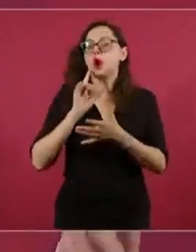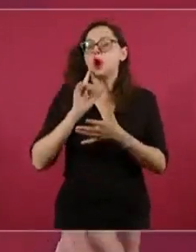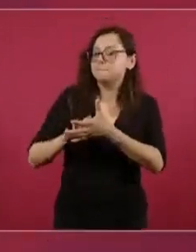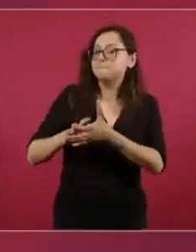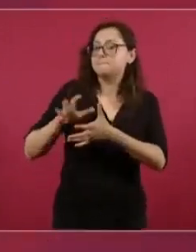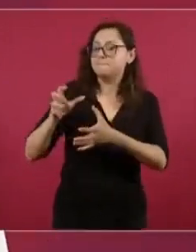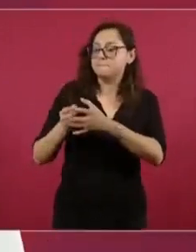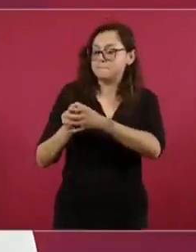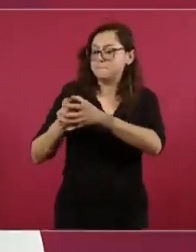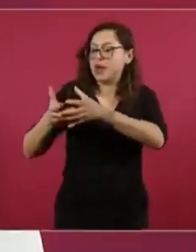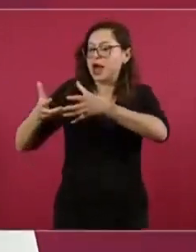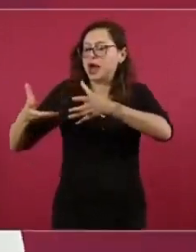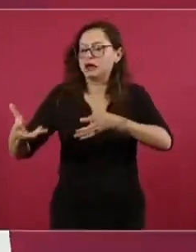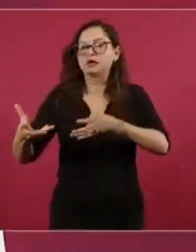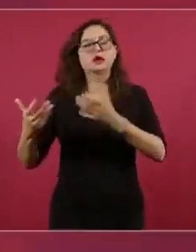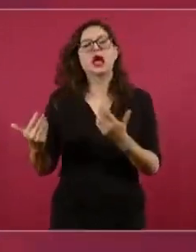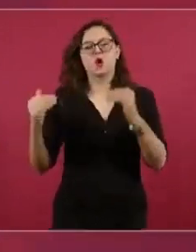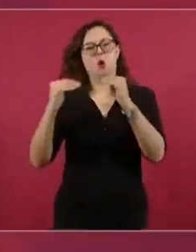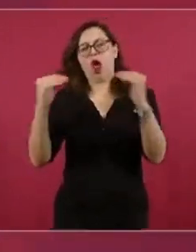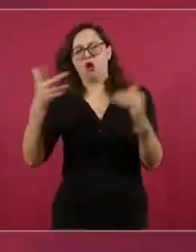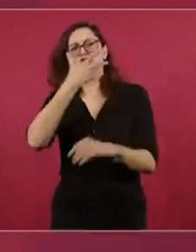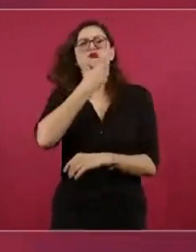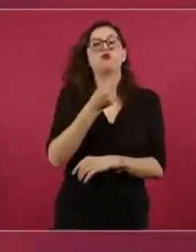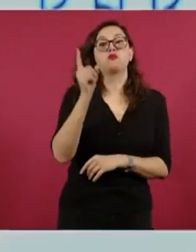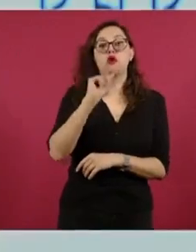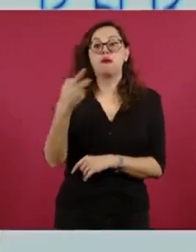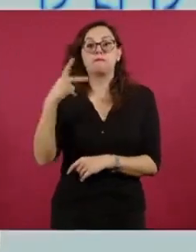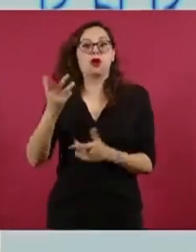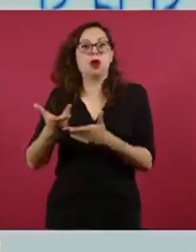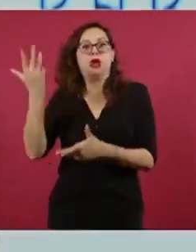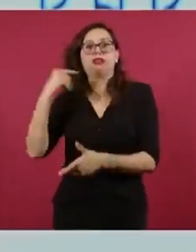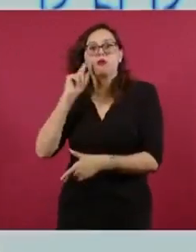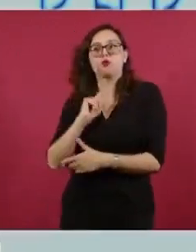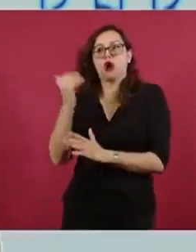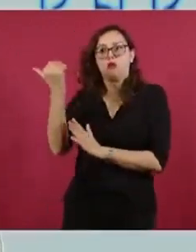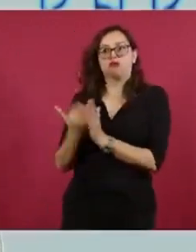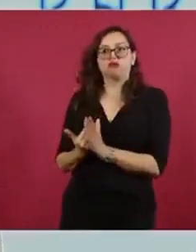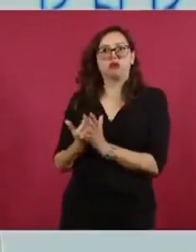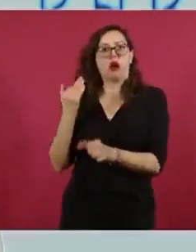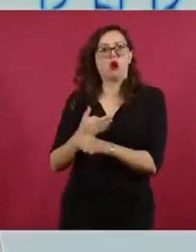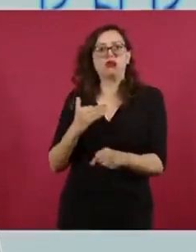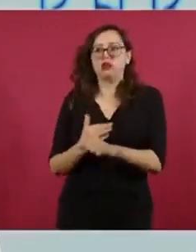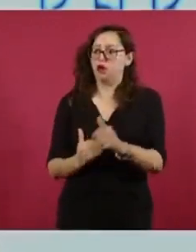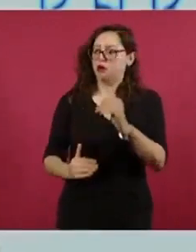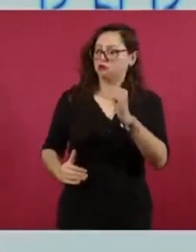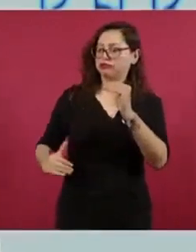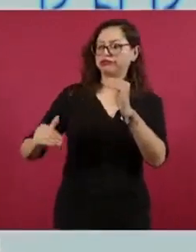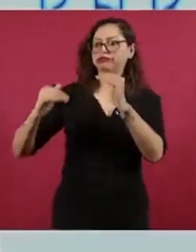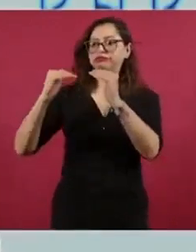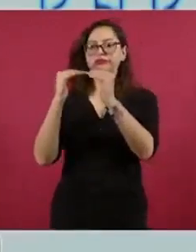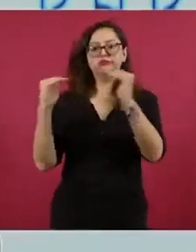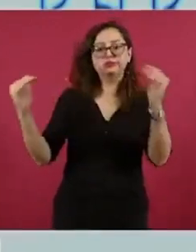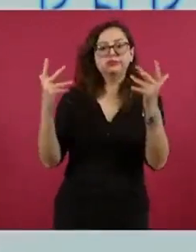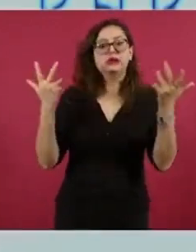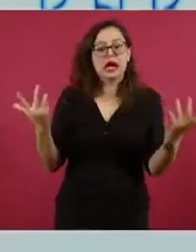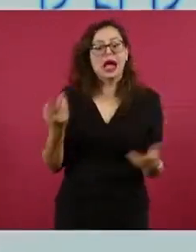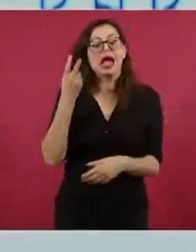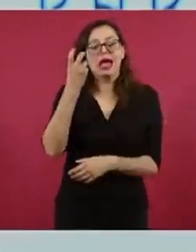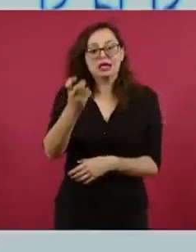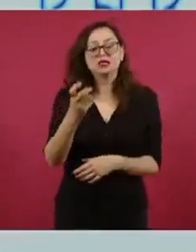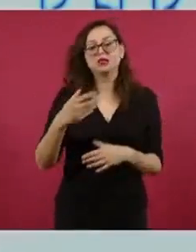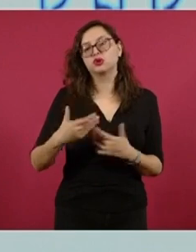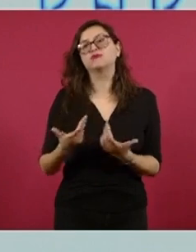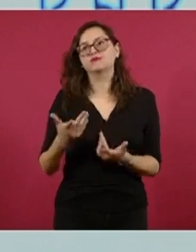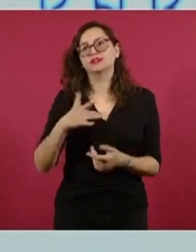meditar, por supuesto, a los hombres. Pero eso habla del despertar en el que está nuestro país y en el futuro y en la perspectiva en la que estamos. Y por